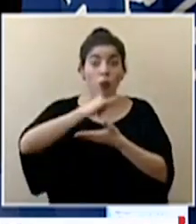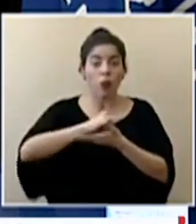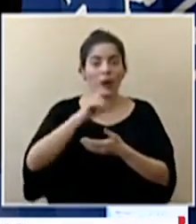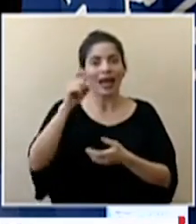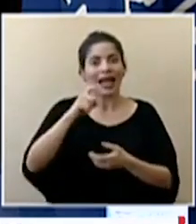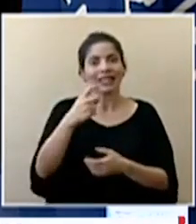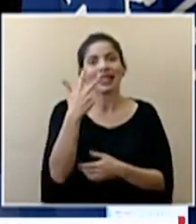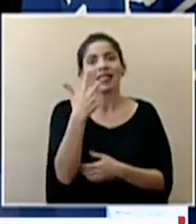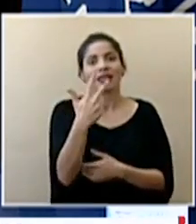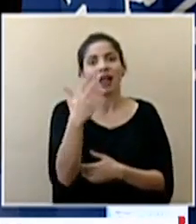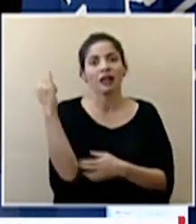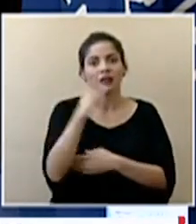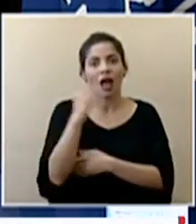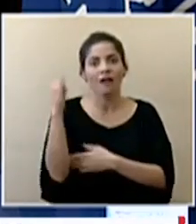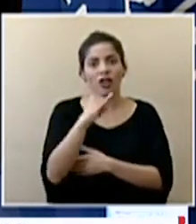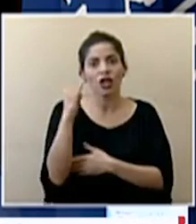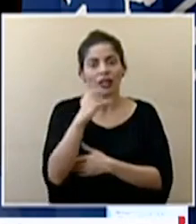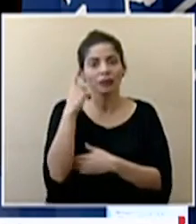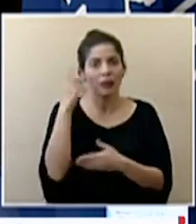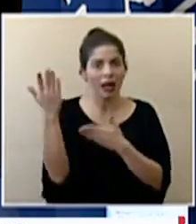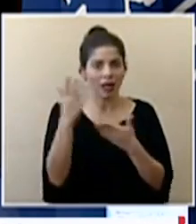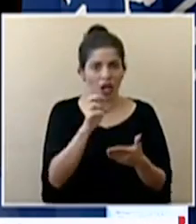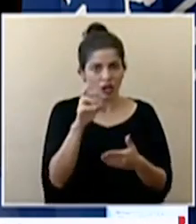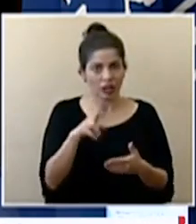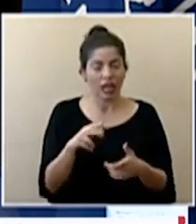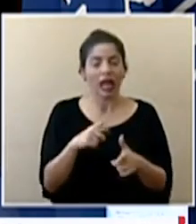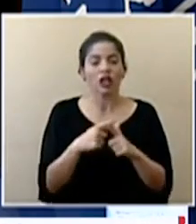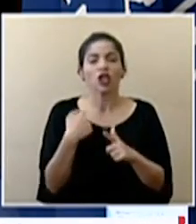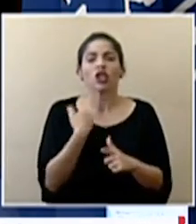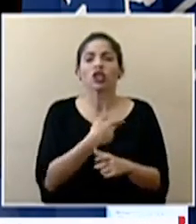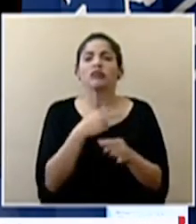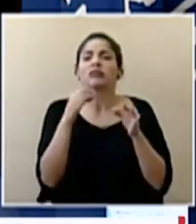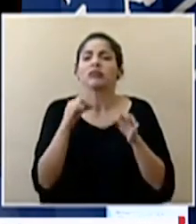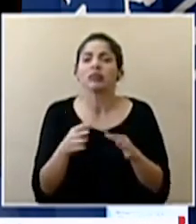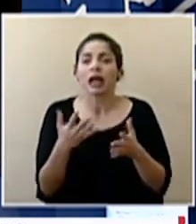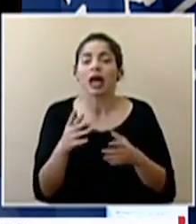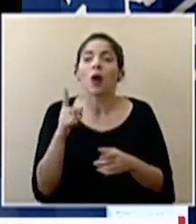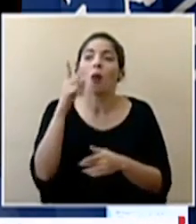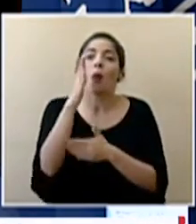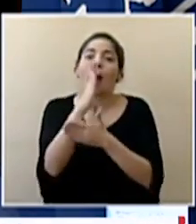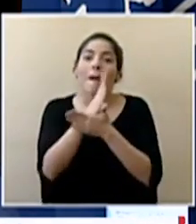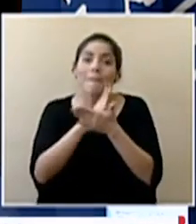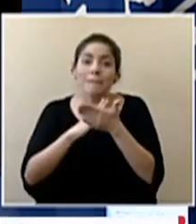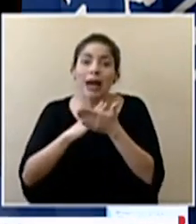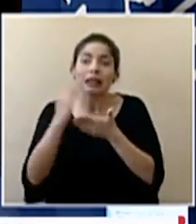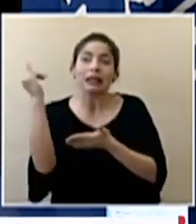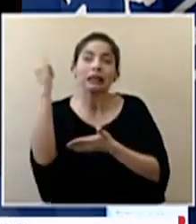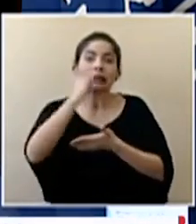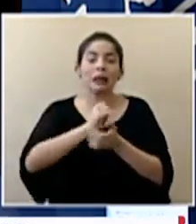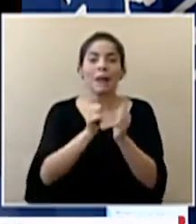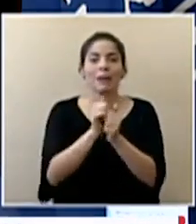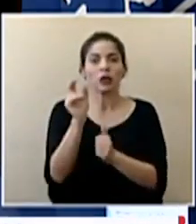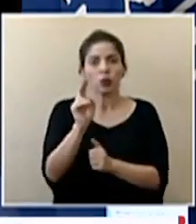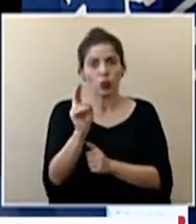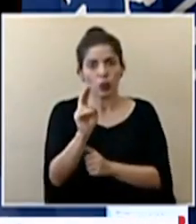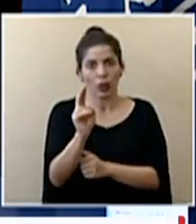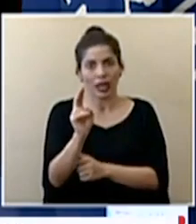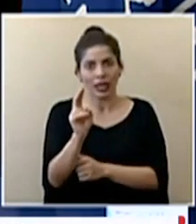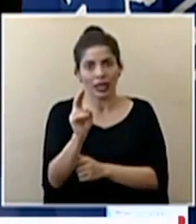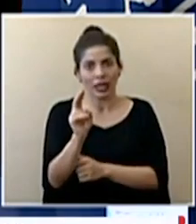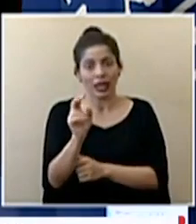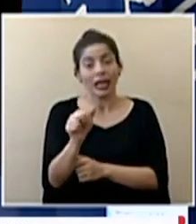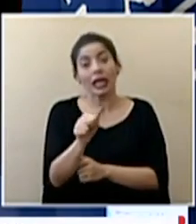tres aviones para traerlo a Costa Rica lo que estamos decidiendo es que traernos por aire que es lo más urgente y que traernos